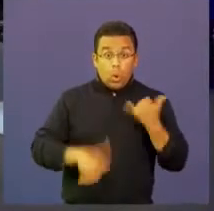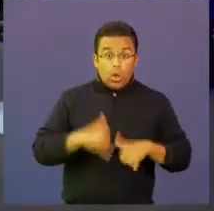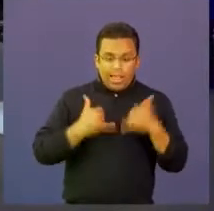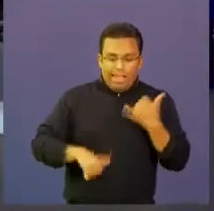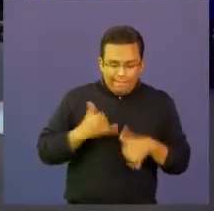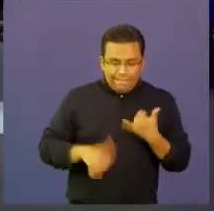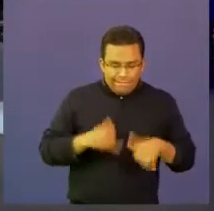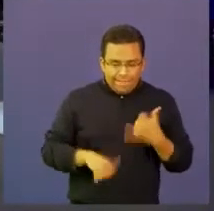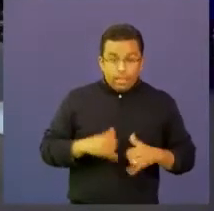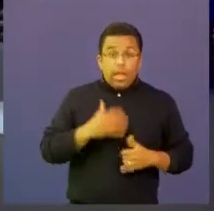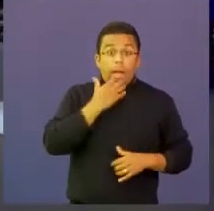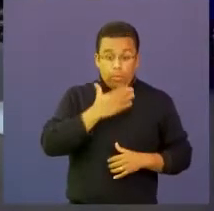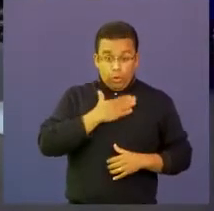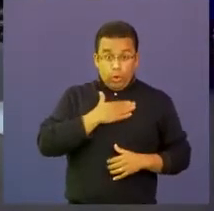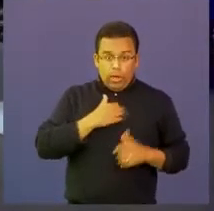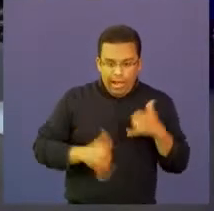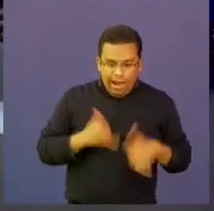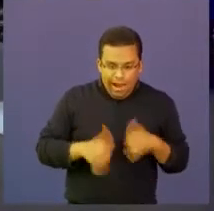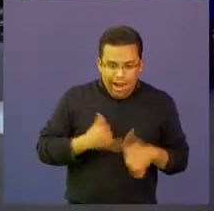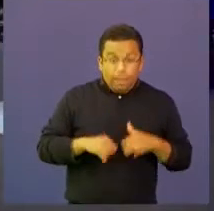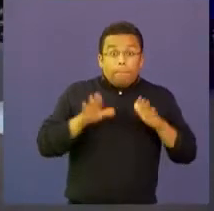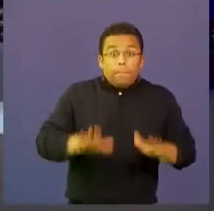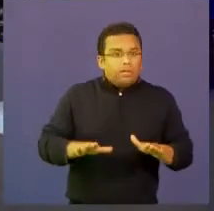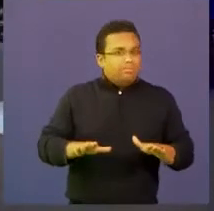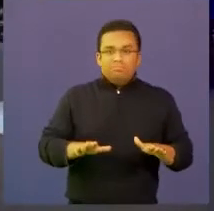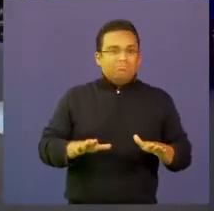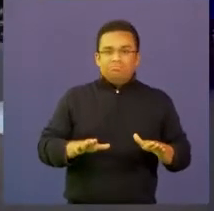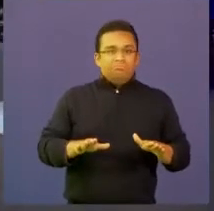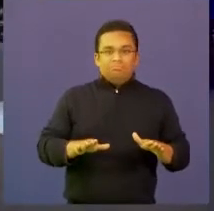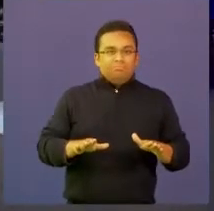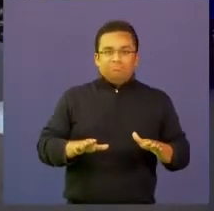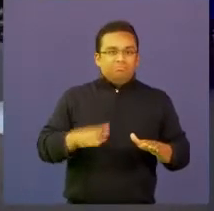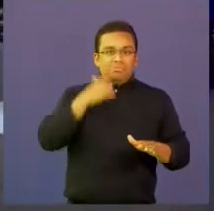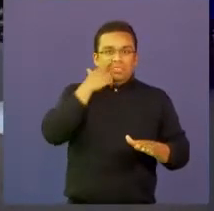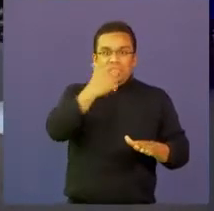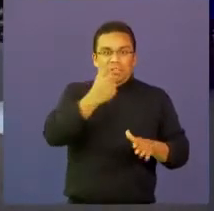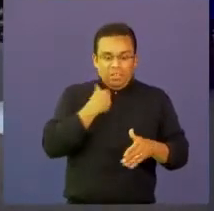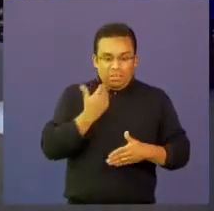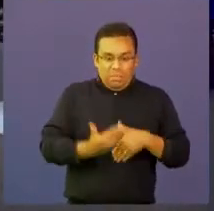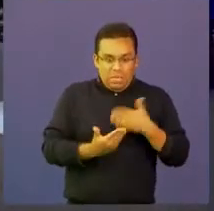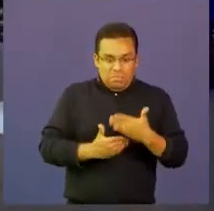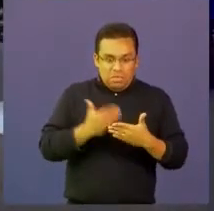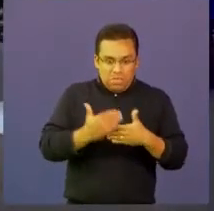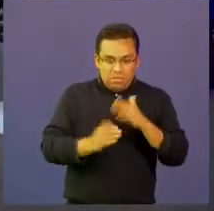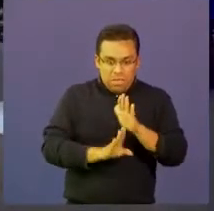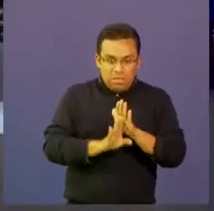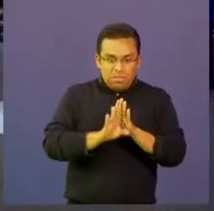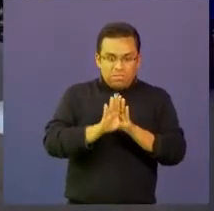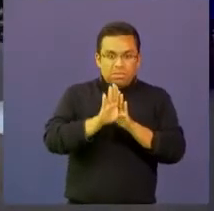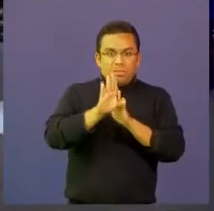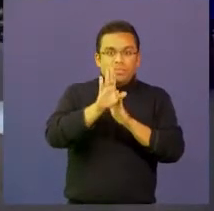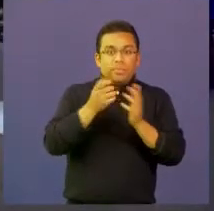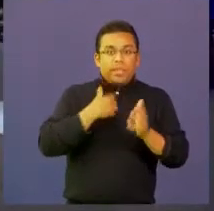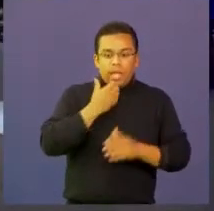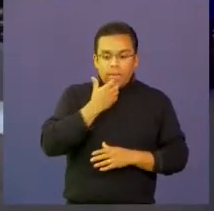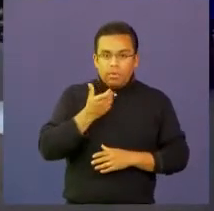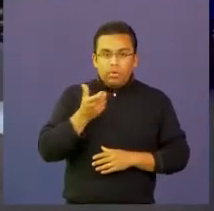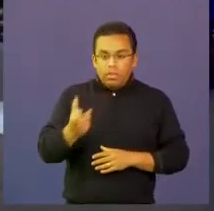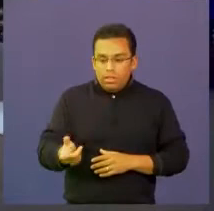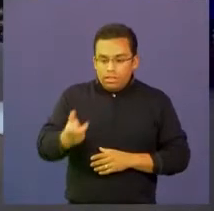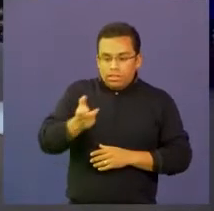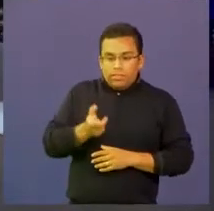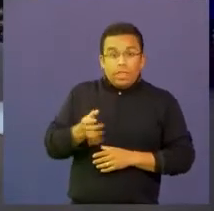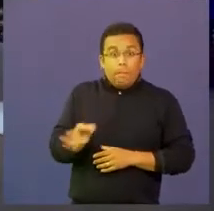no paro por lo menos sí es divertido ir avanzando que me vayan dando las copas que me vayan dando los